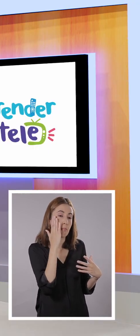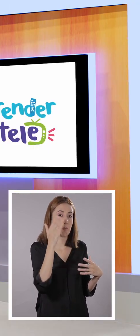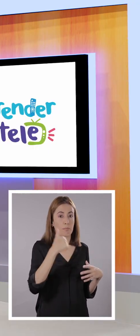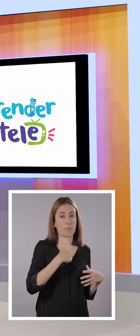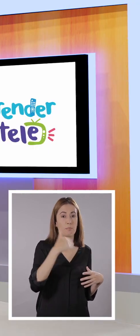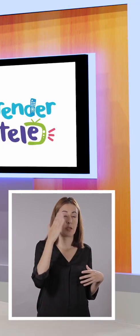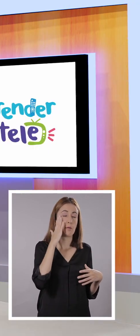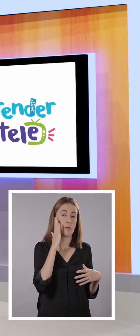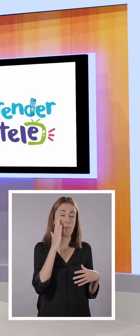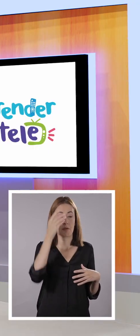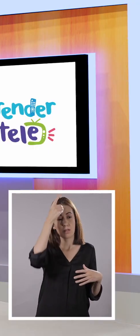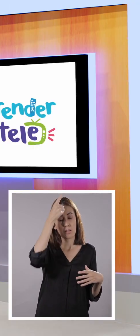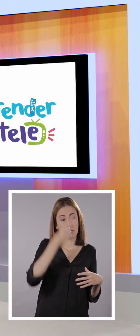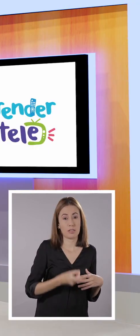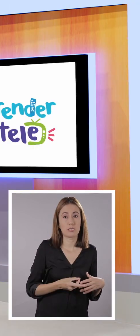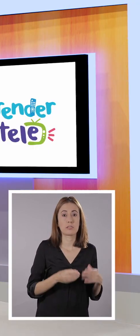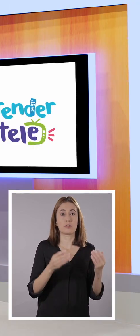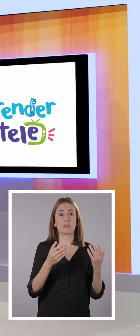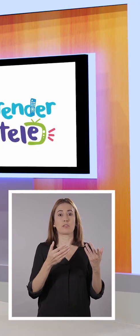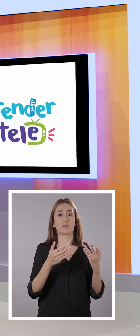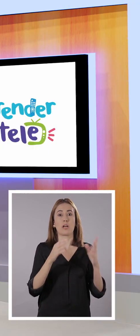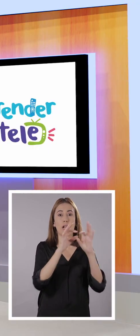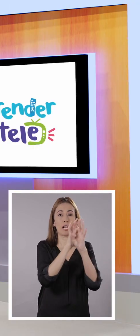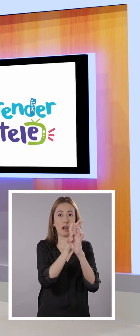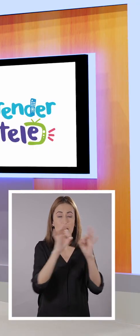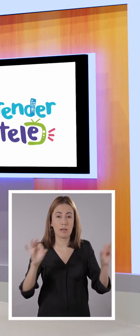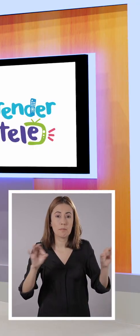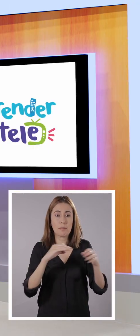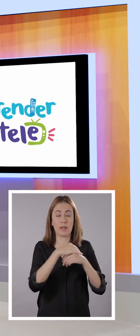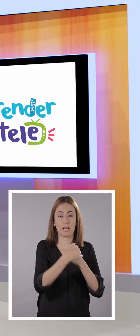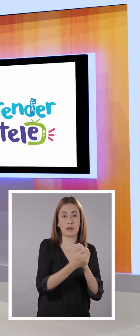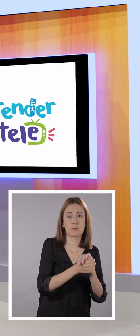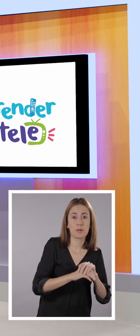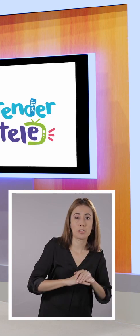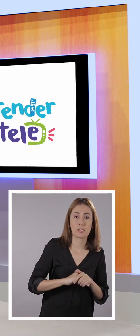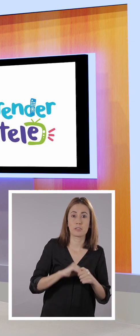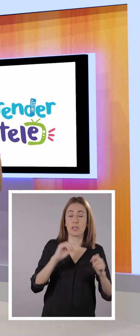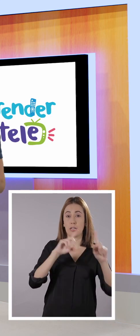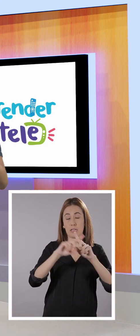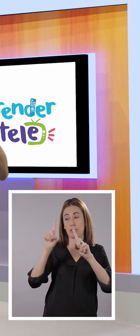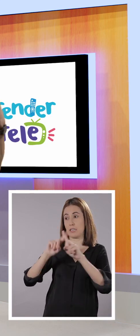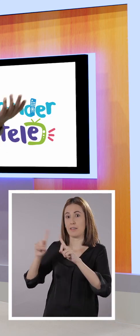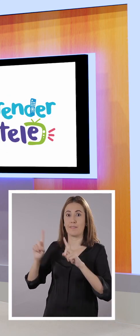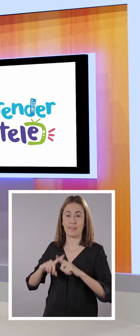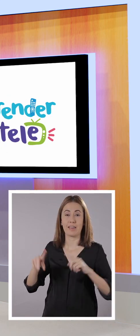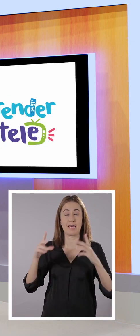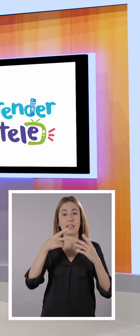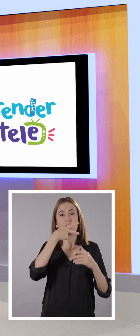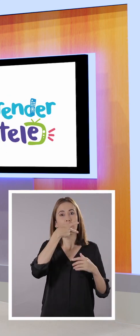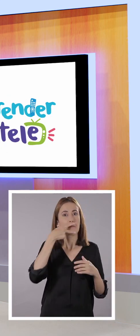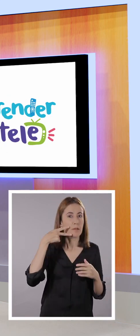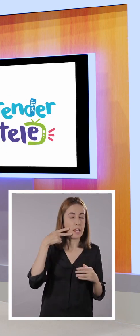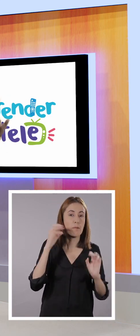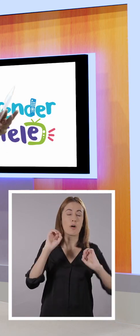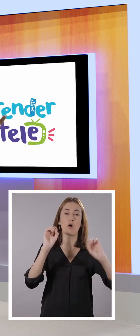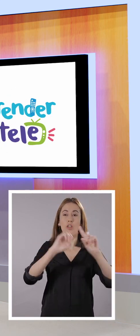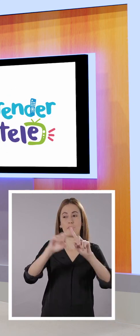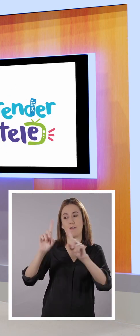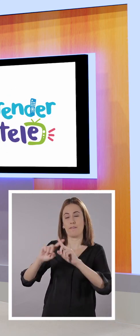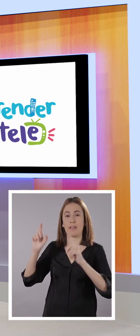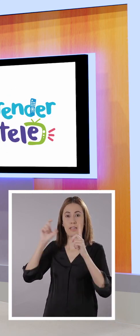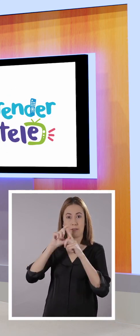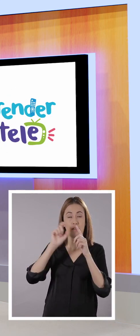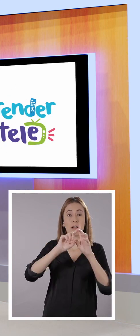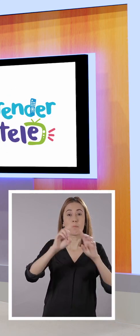Mi mamá decidió hacer sus manos. Correcto. Utilizamos un verbo similar y que